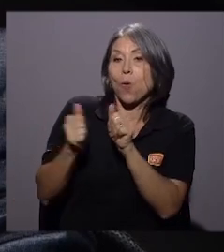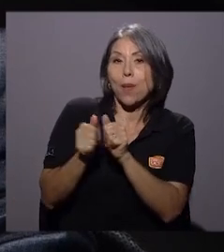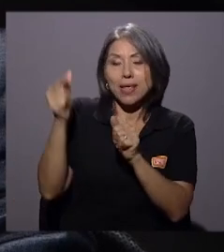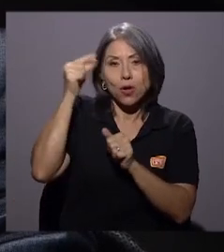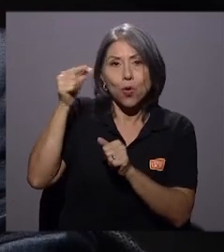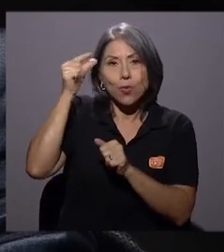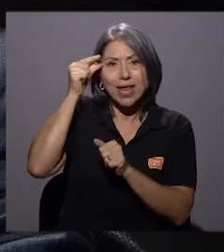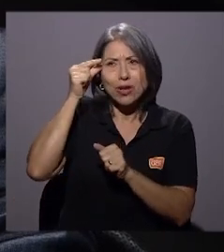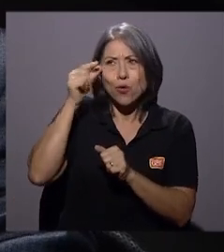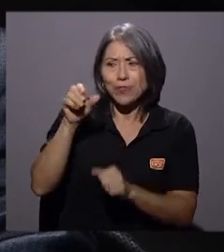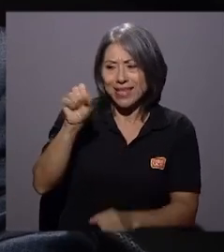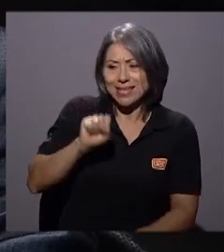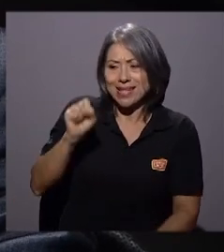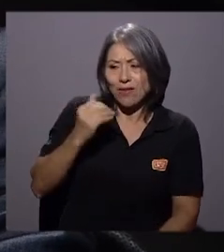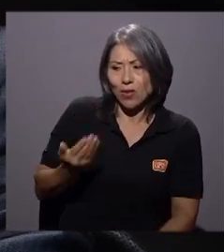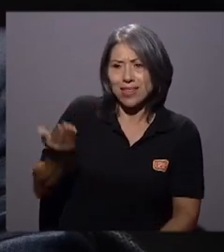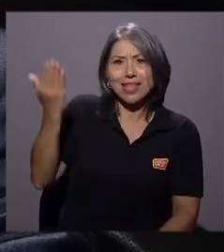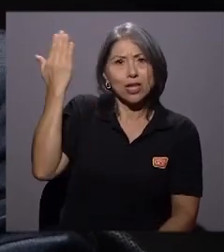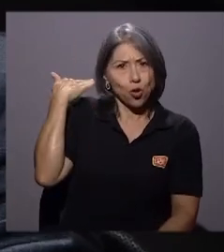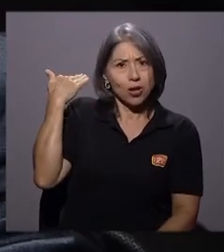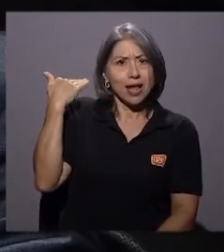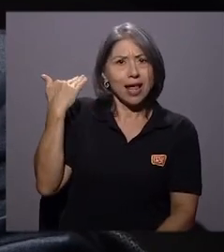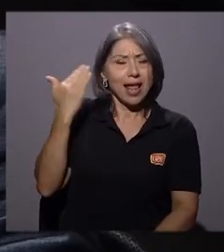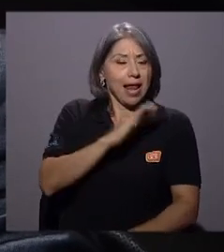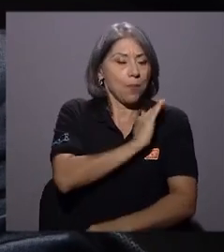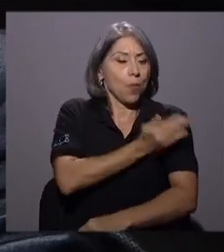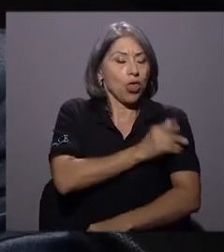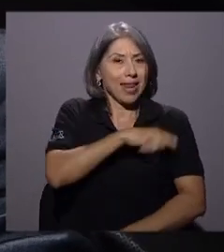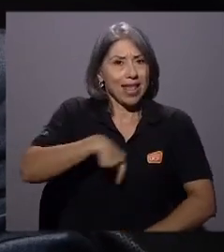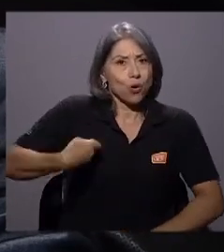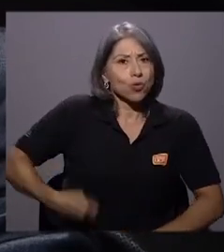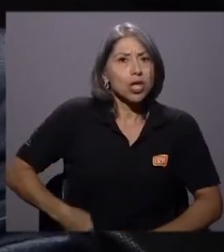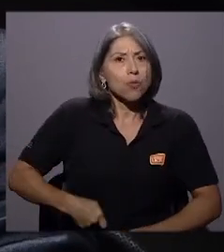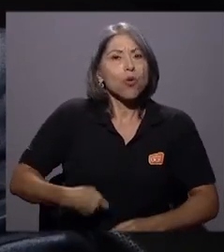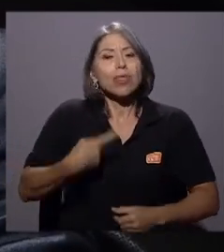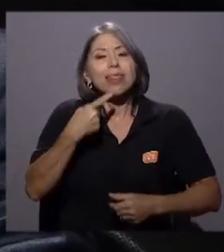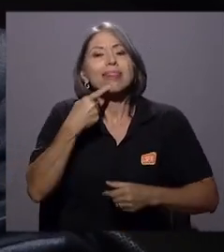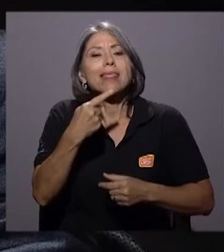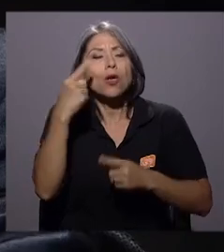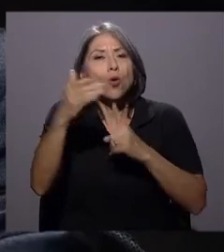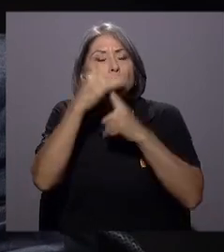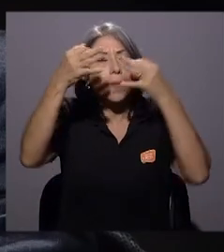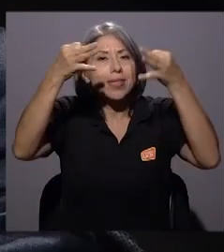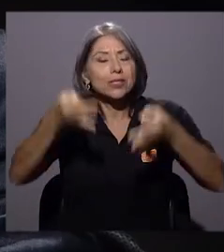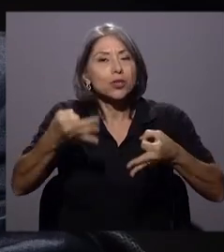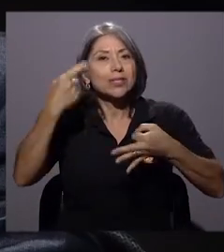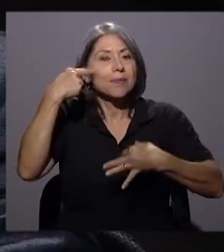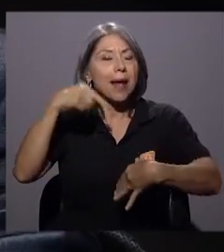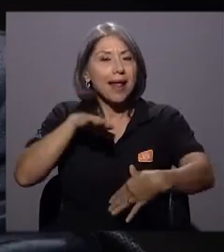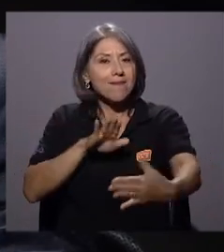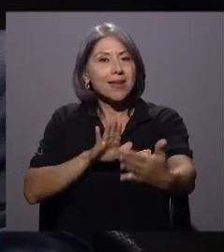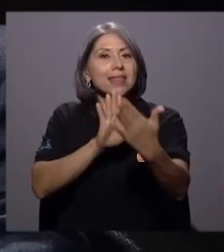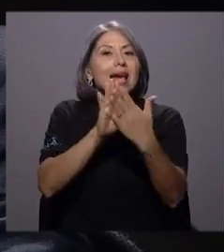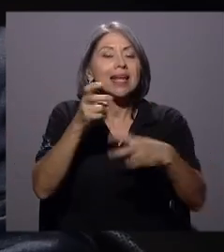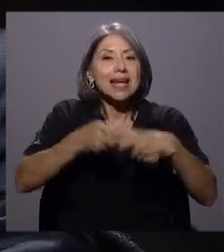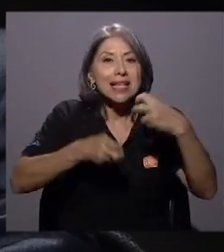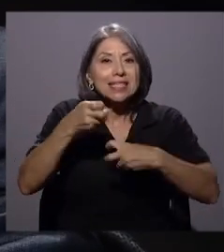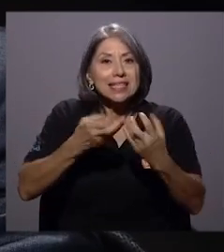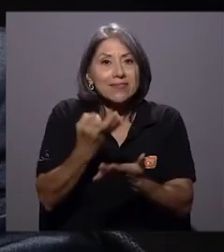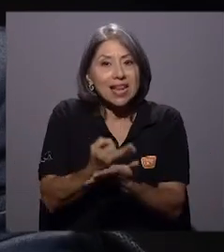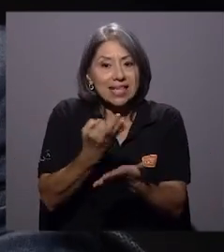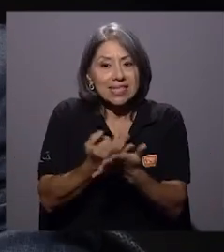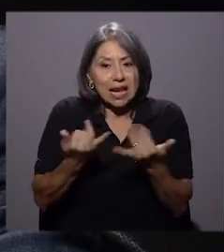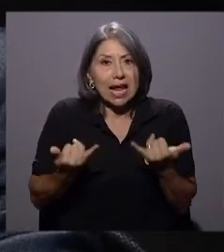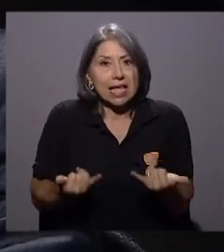presentó el sábado anterior el Poder Ejecutivo para poder enfrentar la crisis financiera que se nos avecina o que ya se está